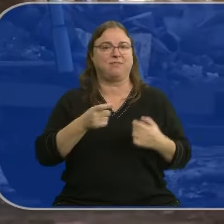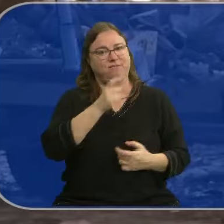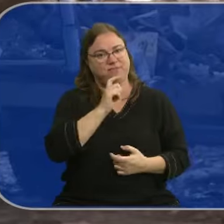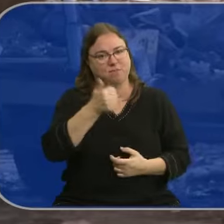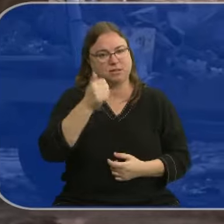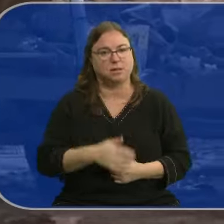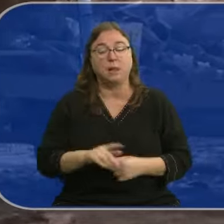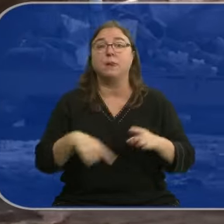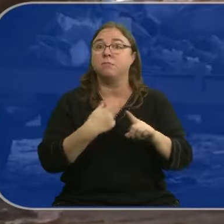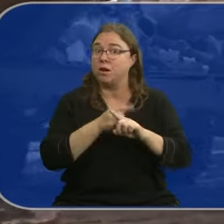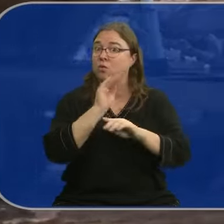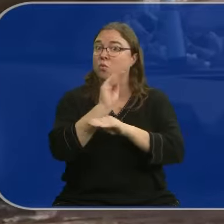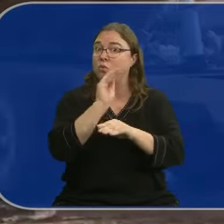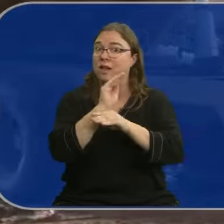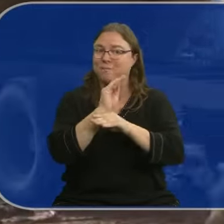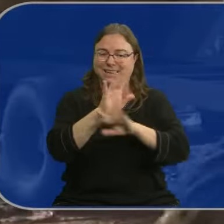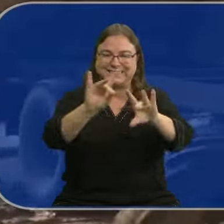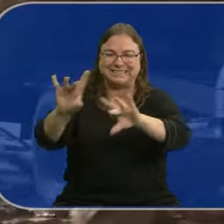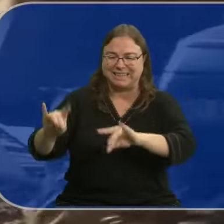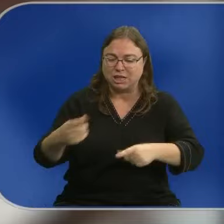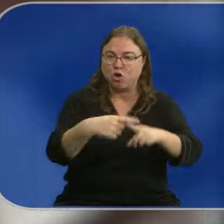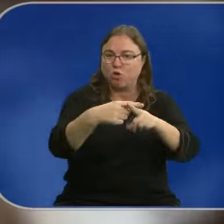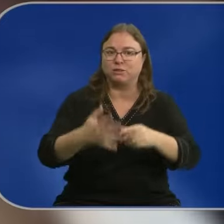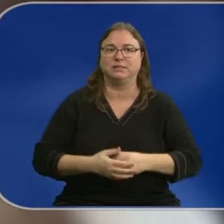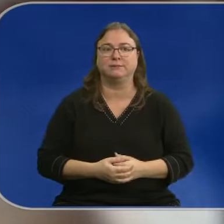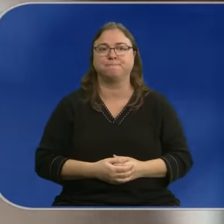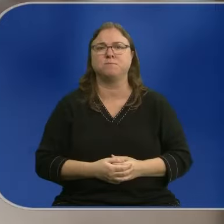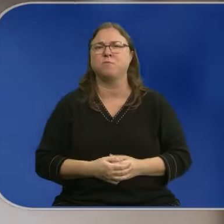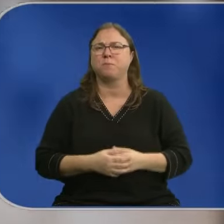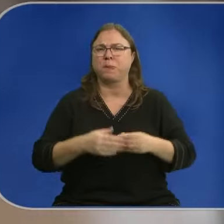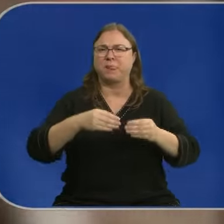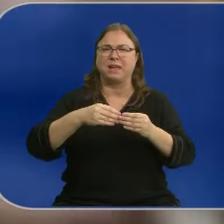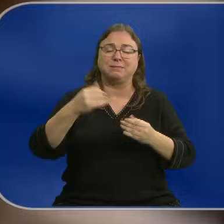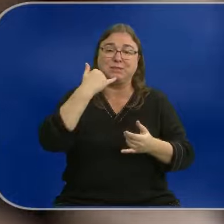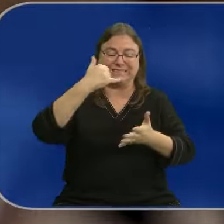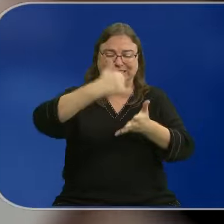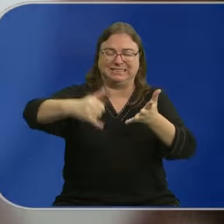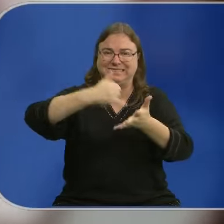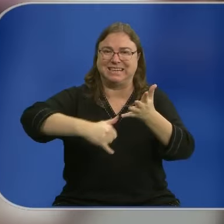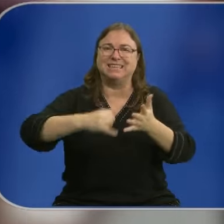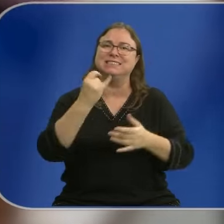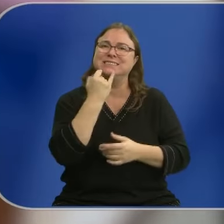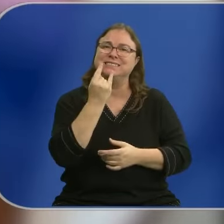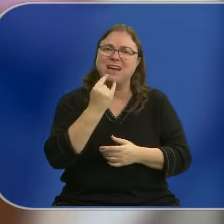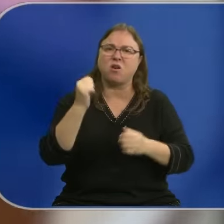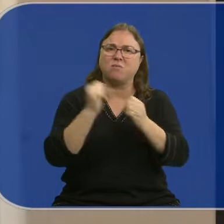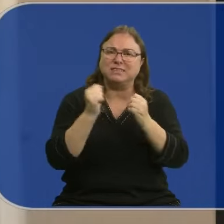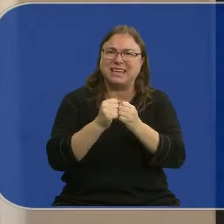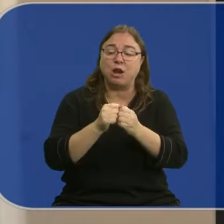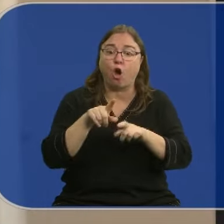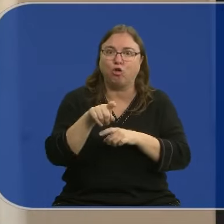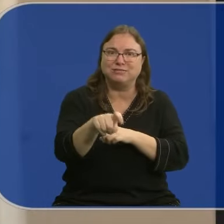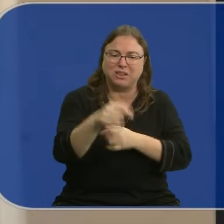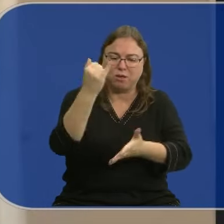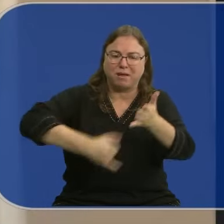Además hay que tener mucha cautela a la hora de manipular algunos objetos. Intentar no herirse con hierros, metales o asura oxidada